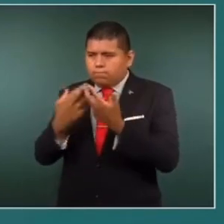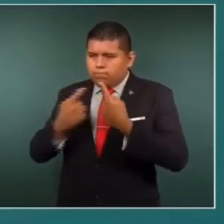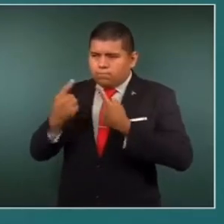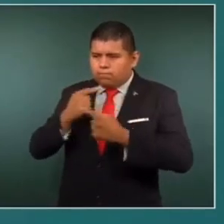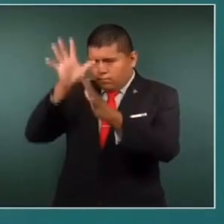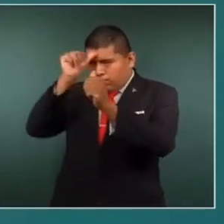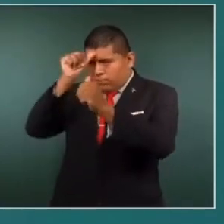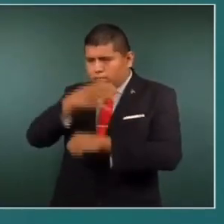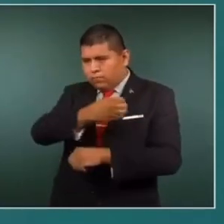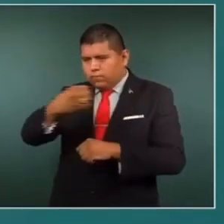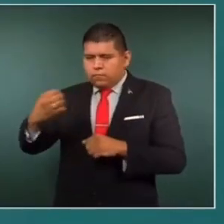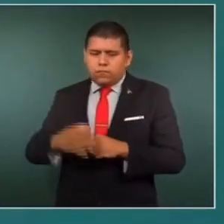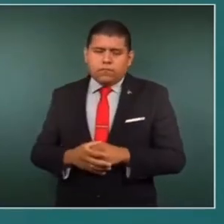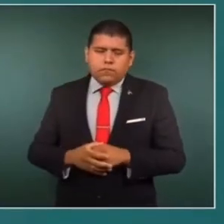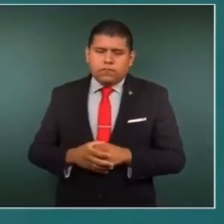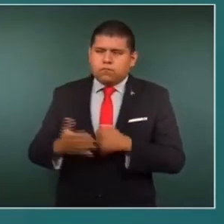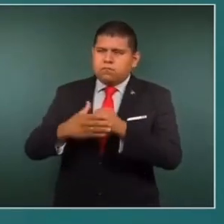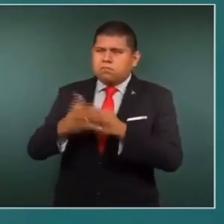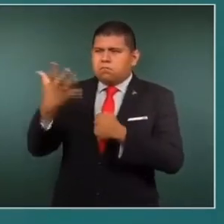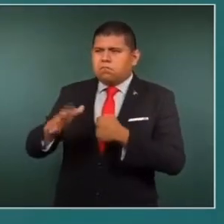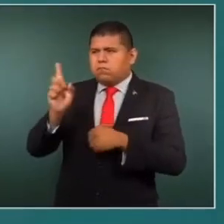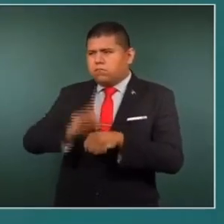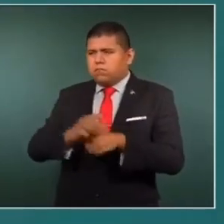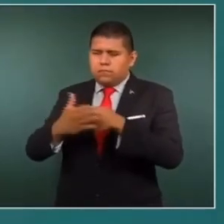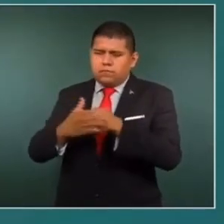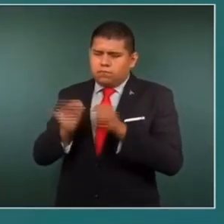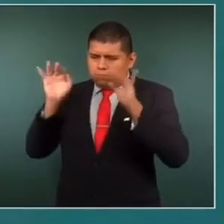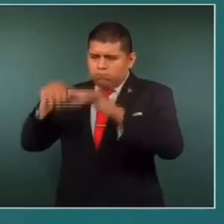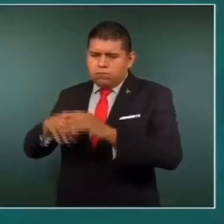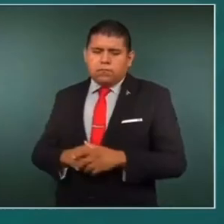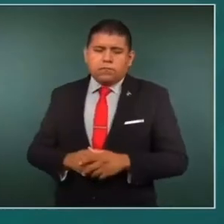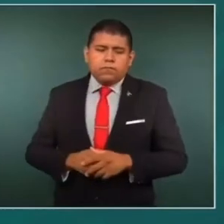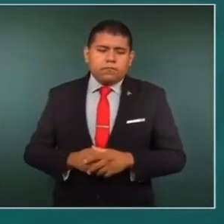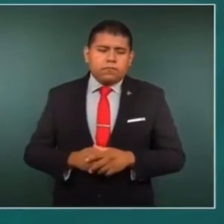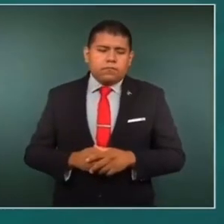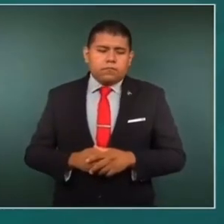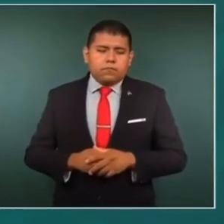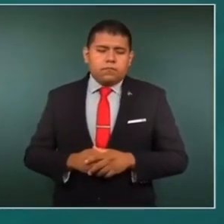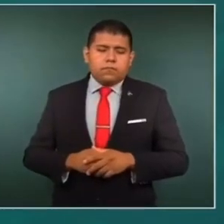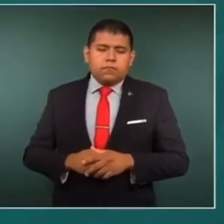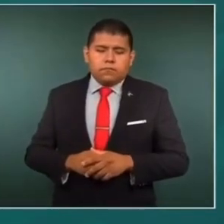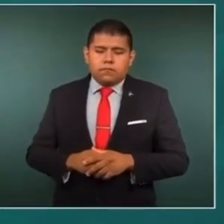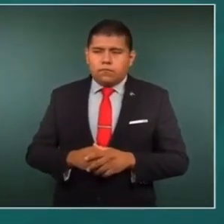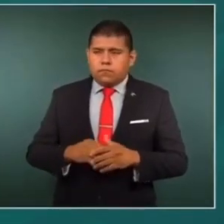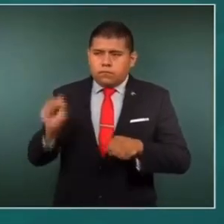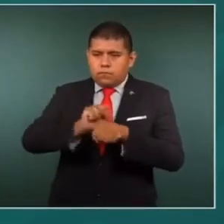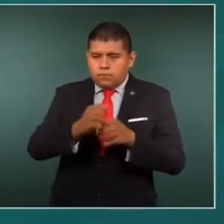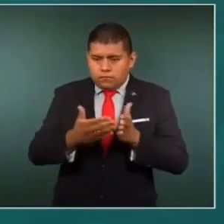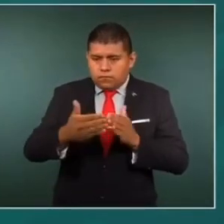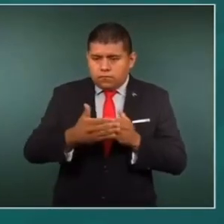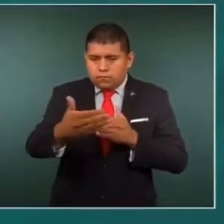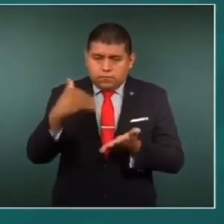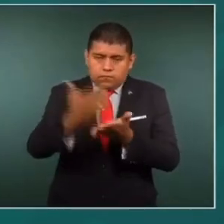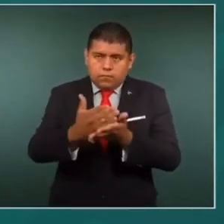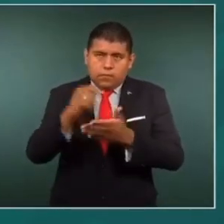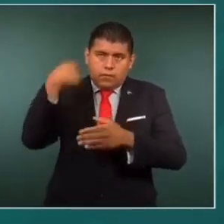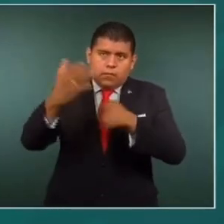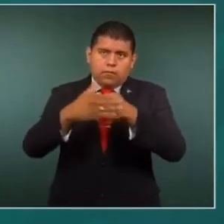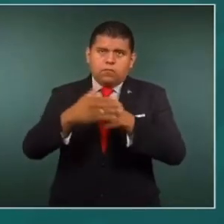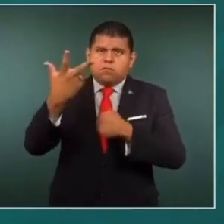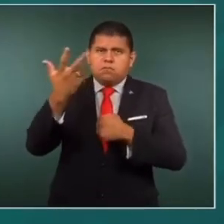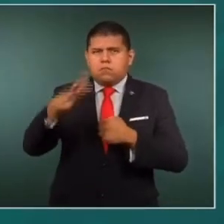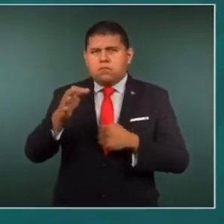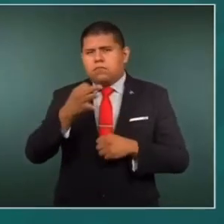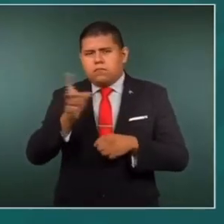una reunión en 10 días. Creo que terminando esta semana, la próxima. Sí, como en